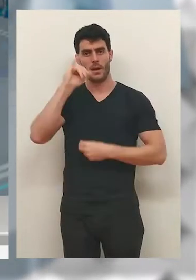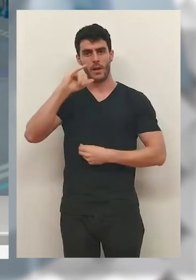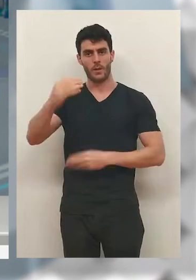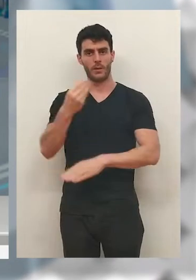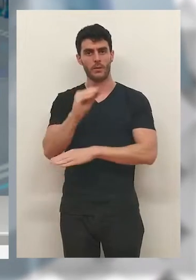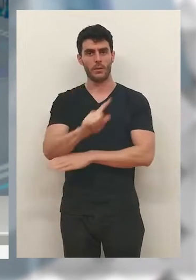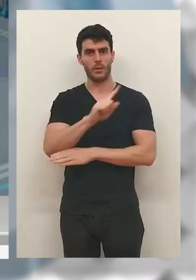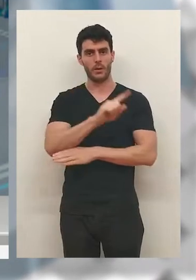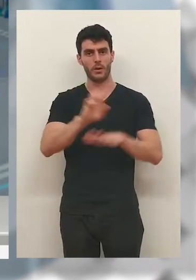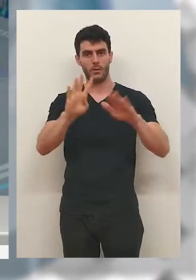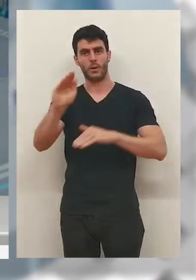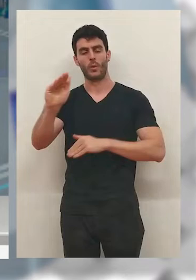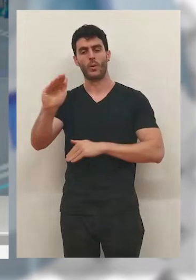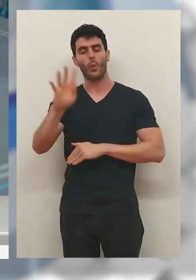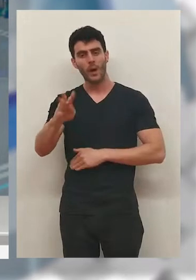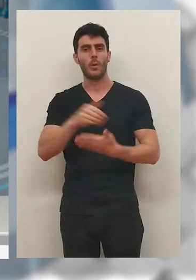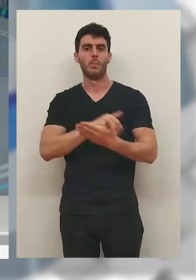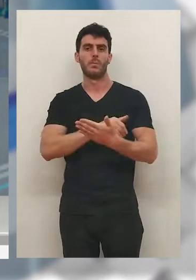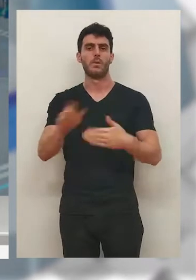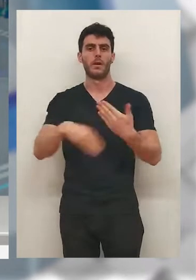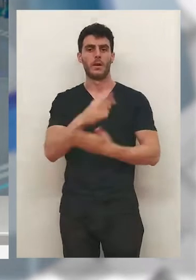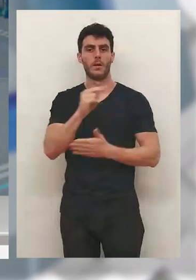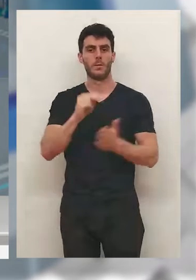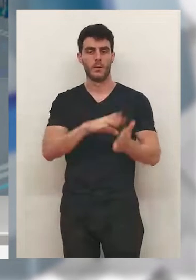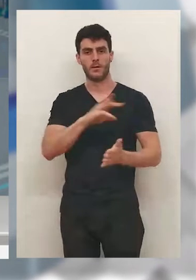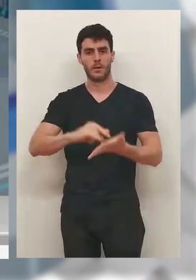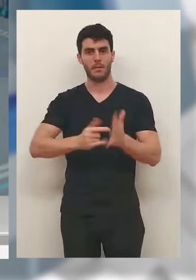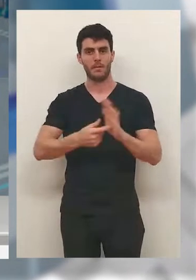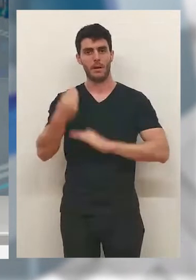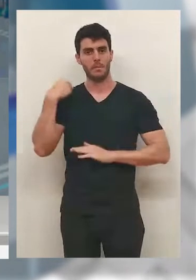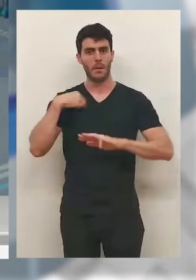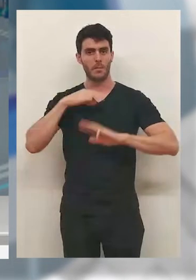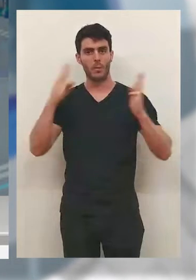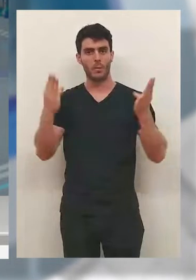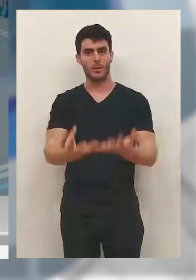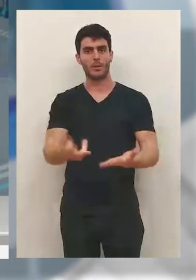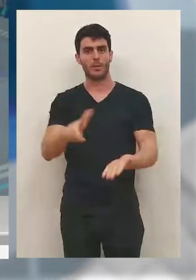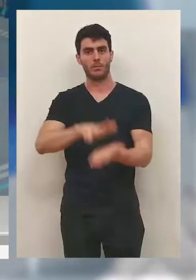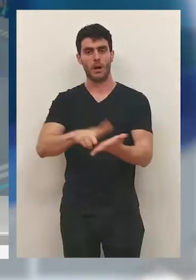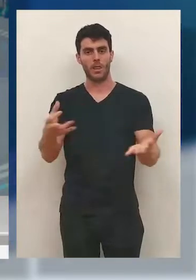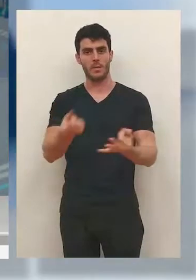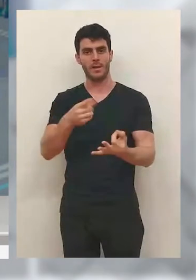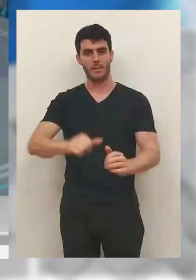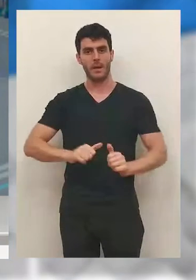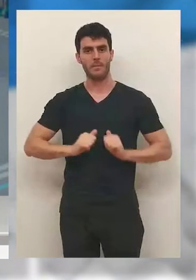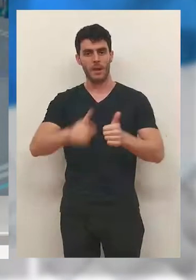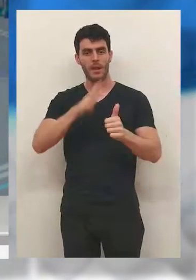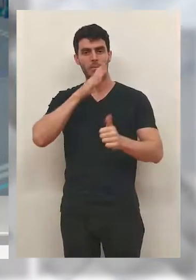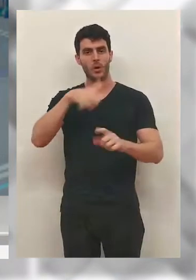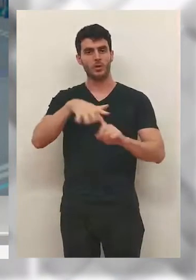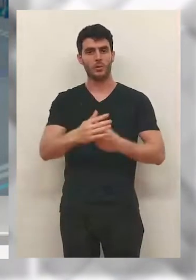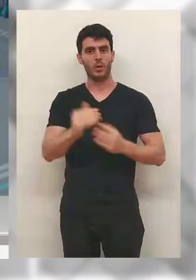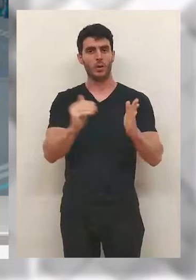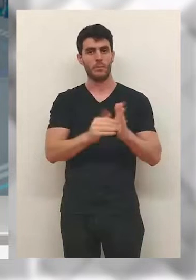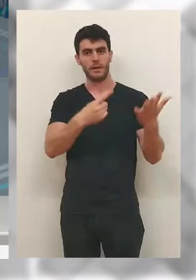El plan de carreteras de La Rioja prevé una inversión de 194 millones hasta 2030. Este plan deberá ser aprobado por el Parlamento y